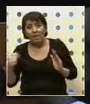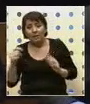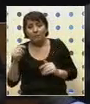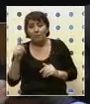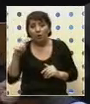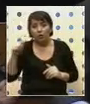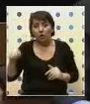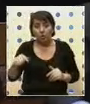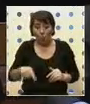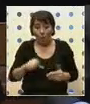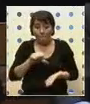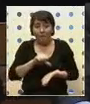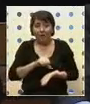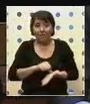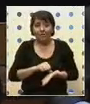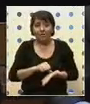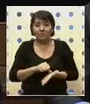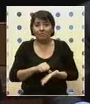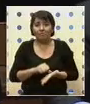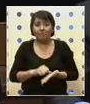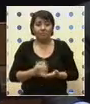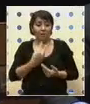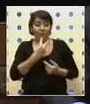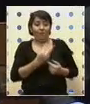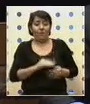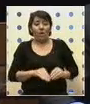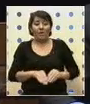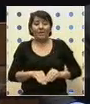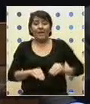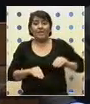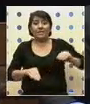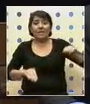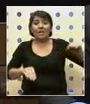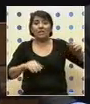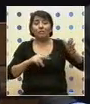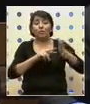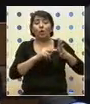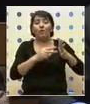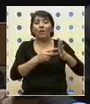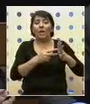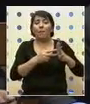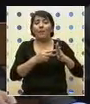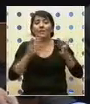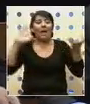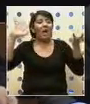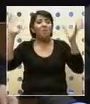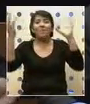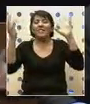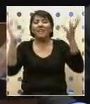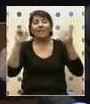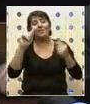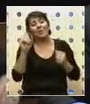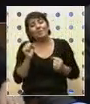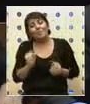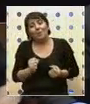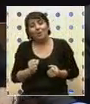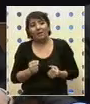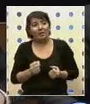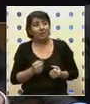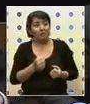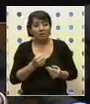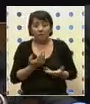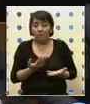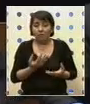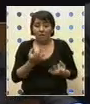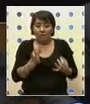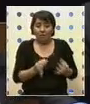que enfrenta crecientes complejidades en el marco ambiental no puede darse el lujo y tendría que explicarlo el